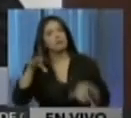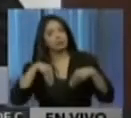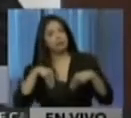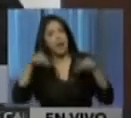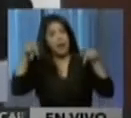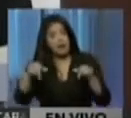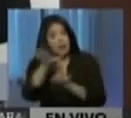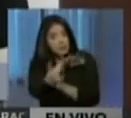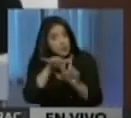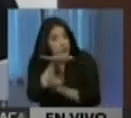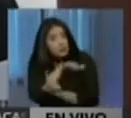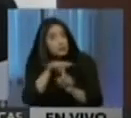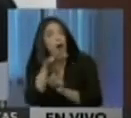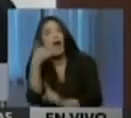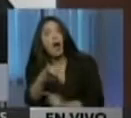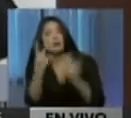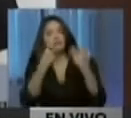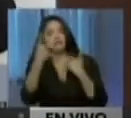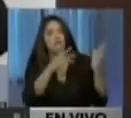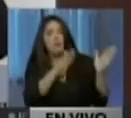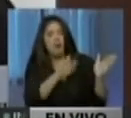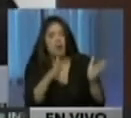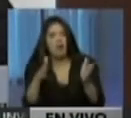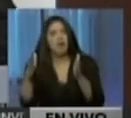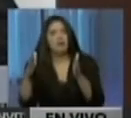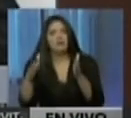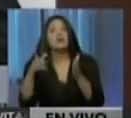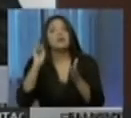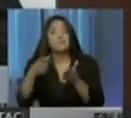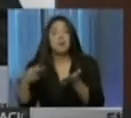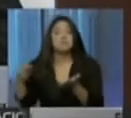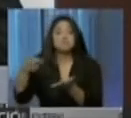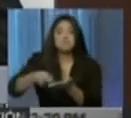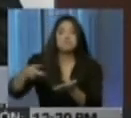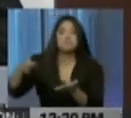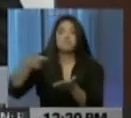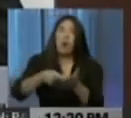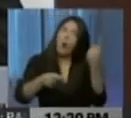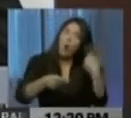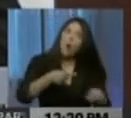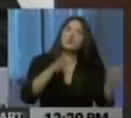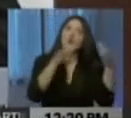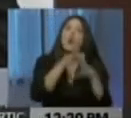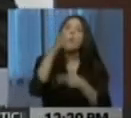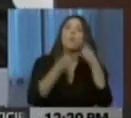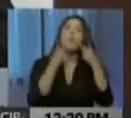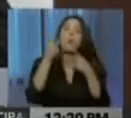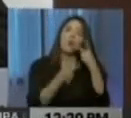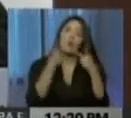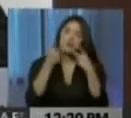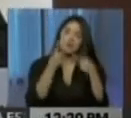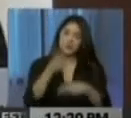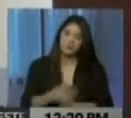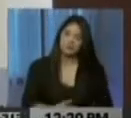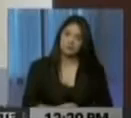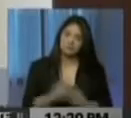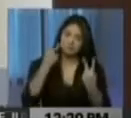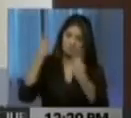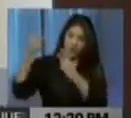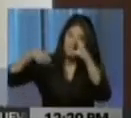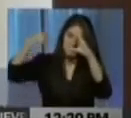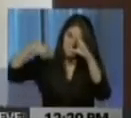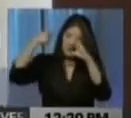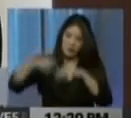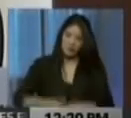estas acciones están planificadas y financiadas por grupos políticos de la derecha nacional. Adelante video.